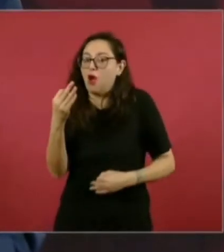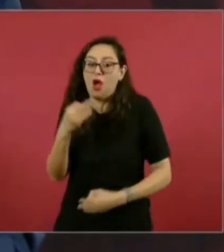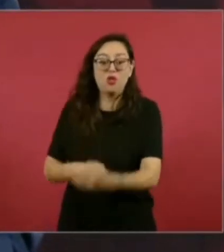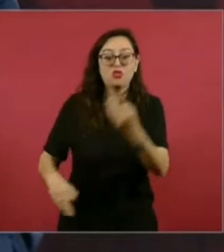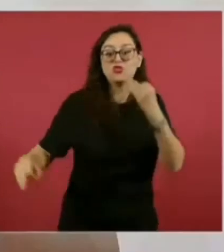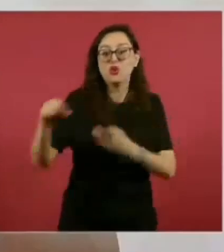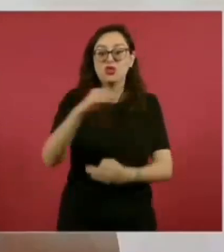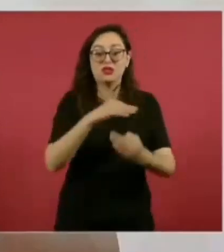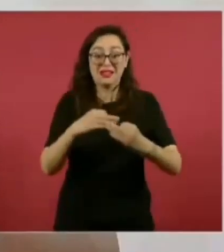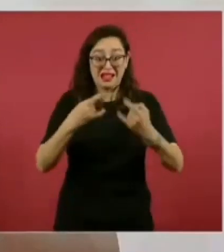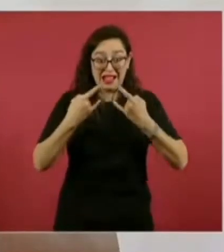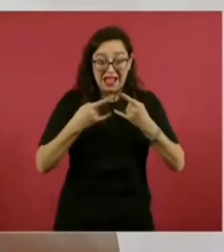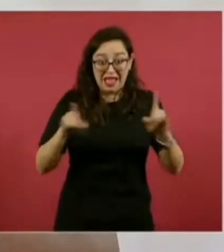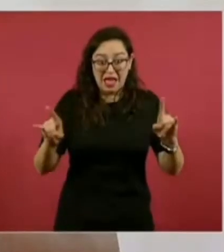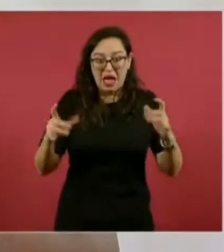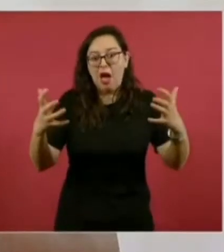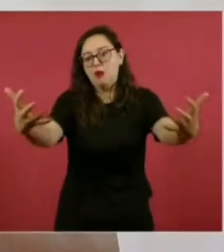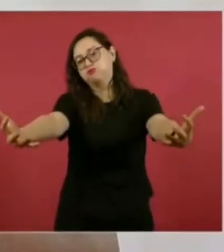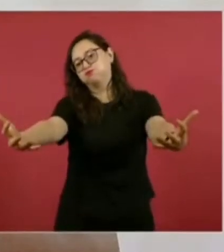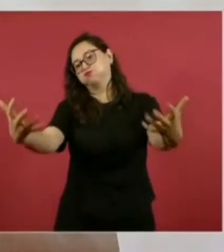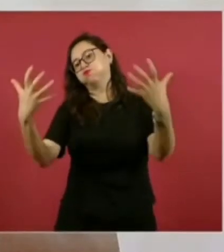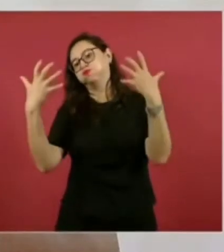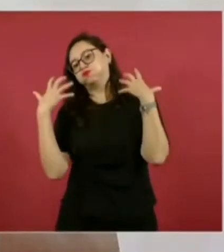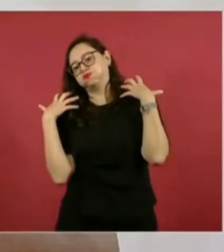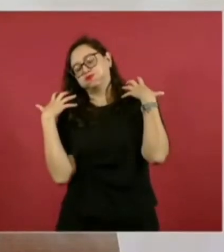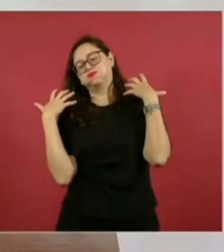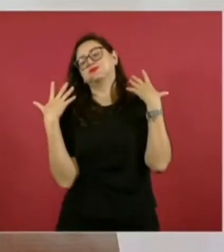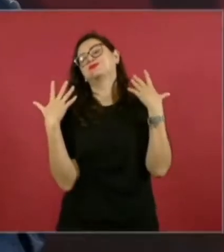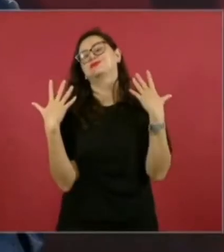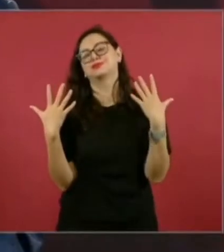si abro la puerta pues ya no la voy a poder cerrar.